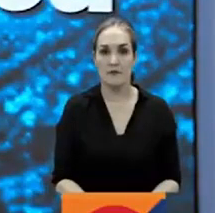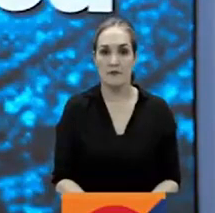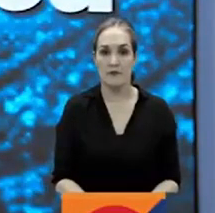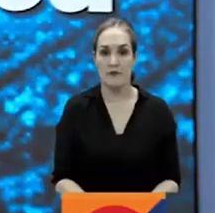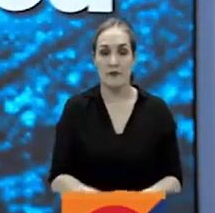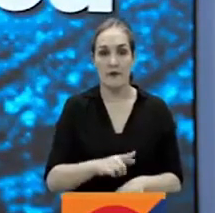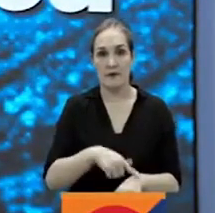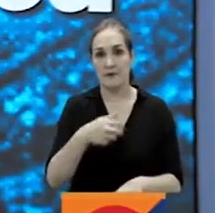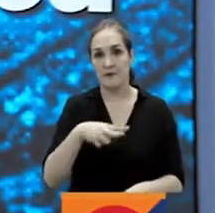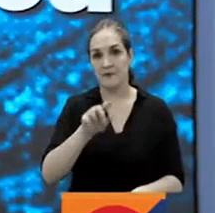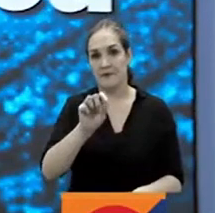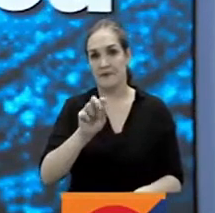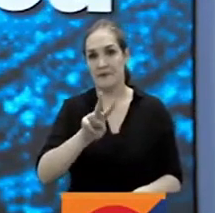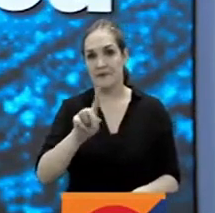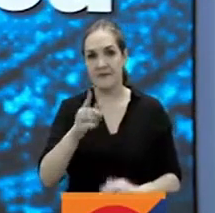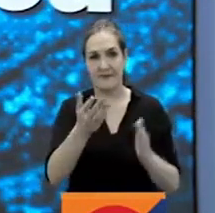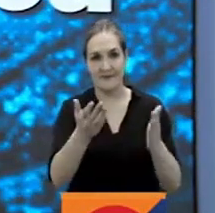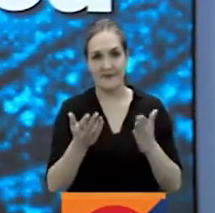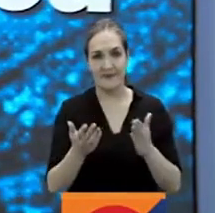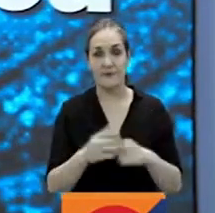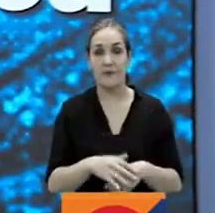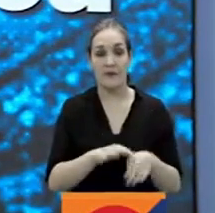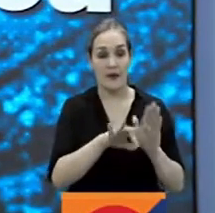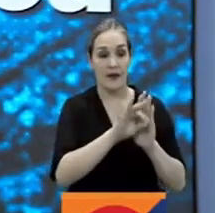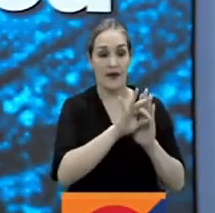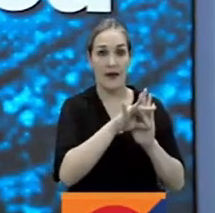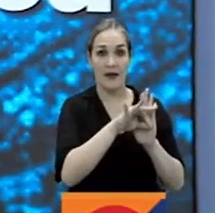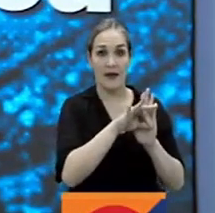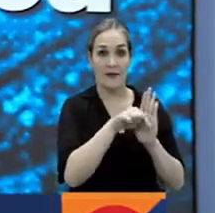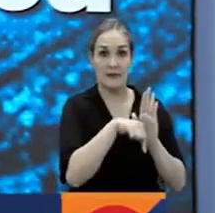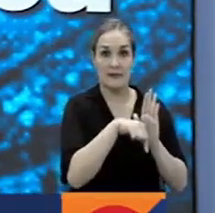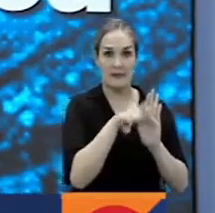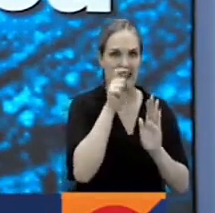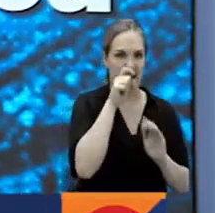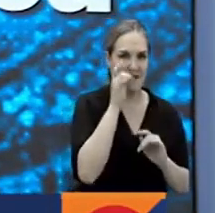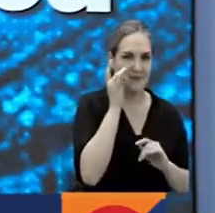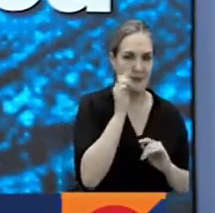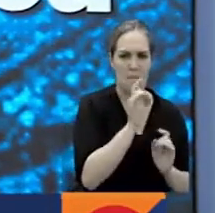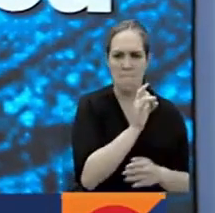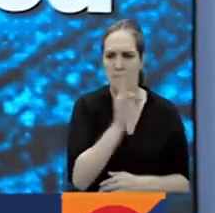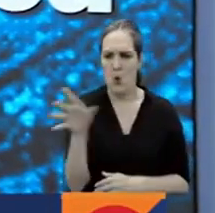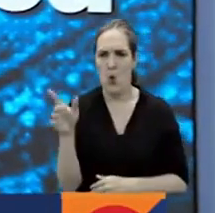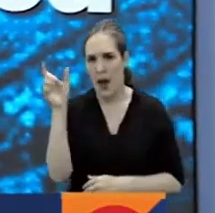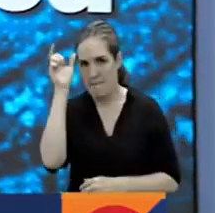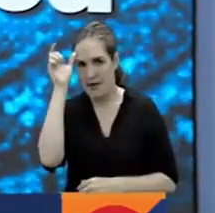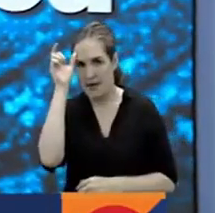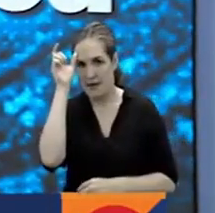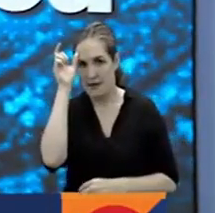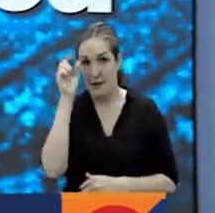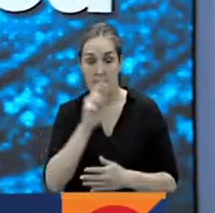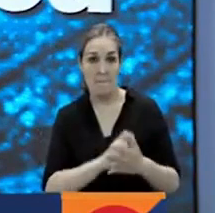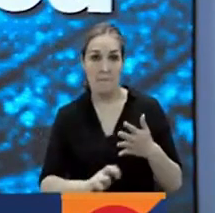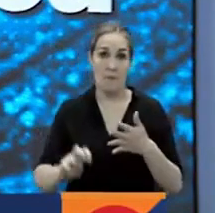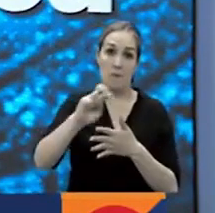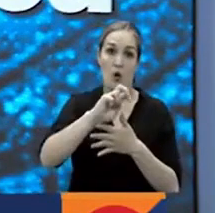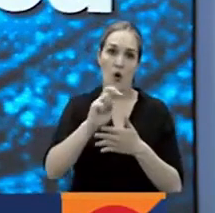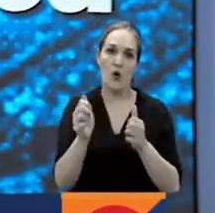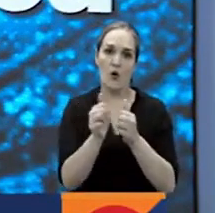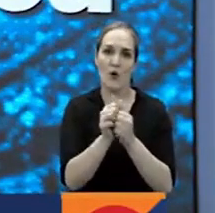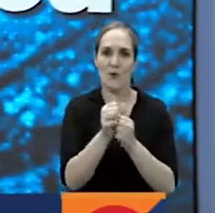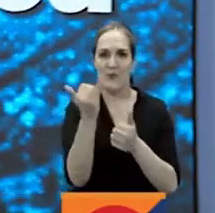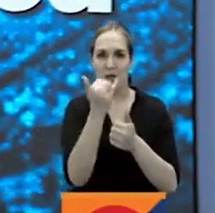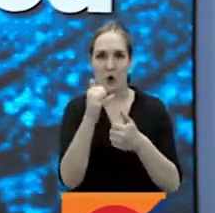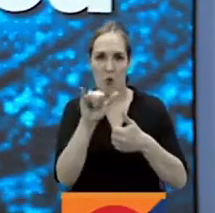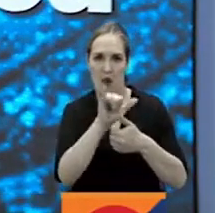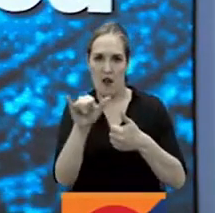12 y 21 minutos, bienvenidos. Águilas Doradas le ganó a la América y alcanzó a Millonarios en el primer lugar de la tabla con 25 puntos. Mientras